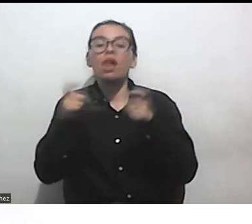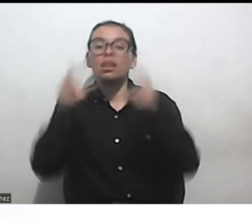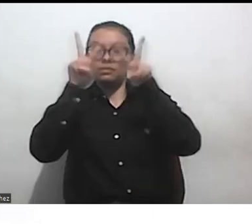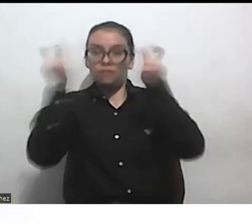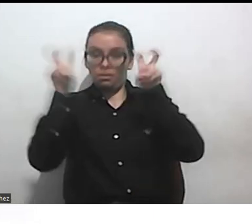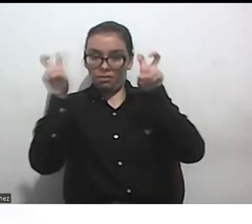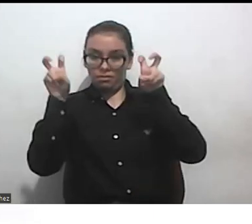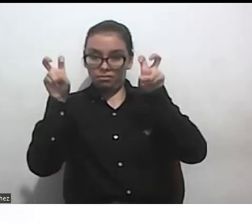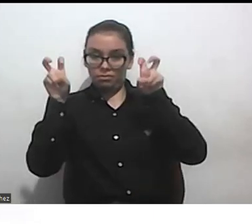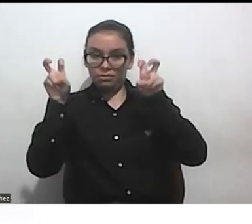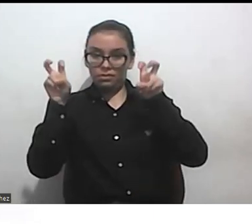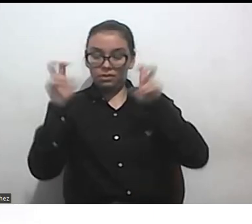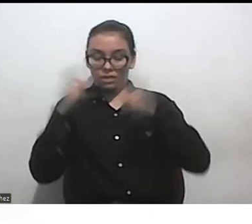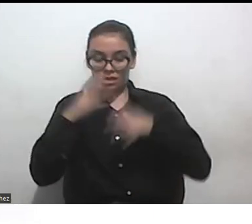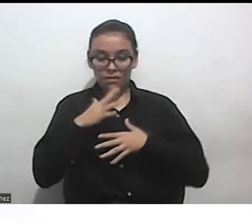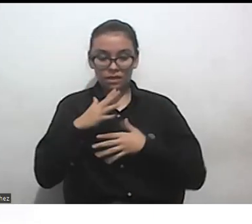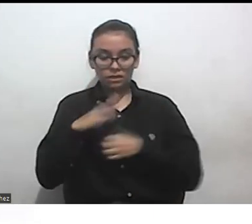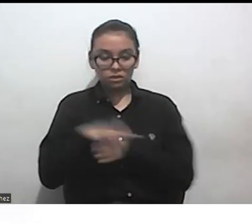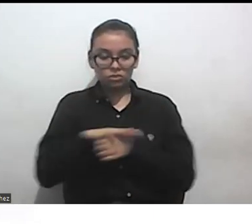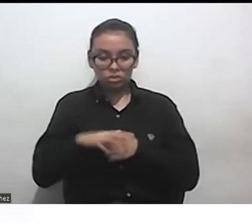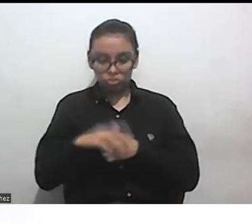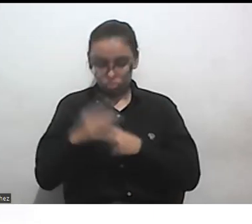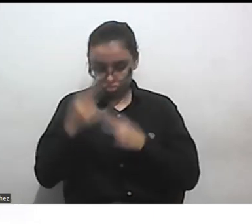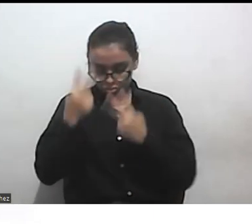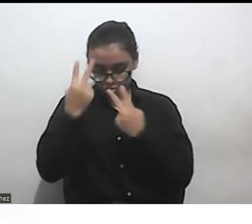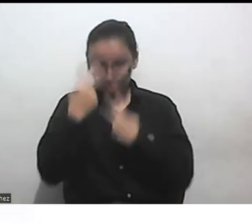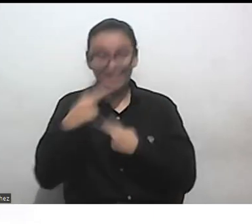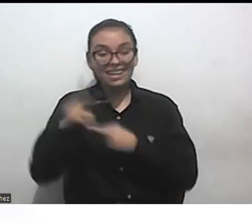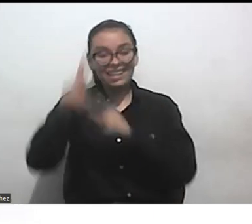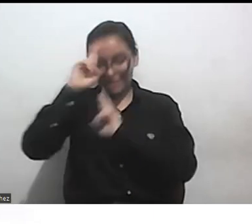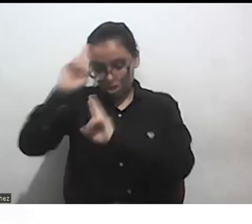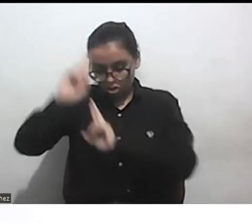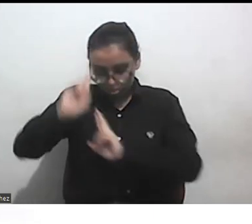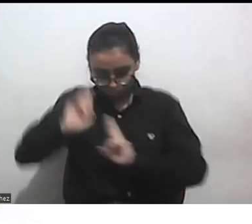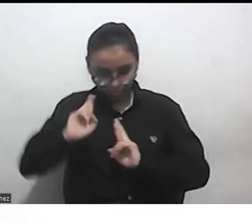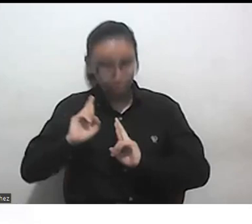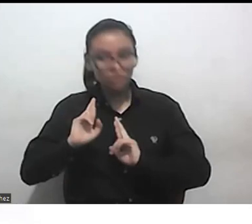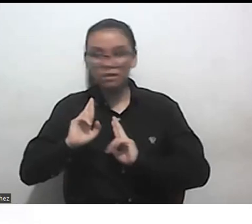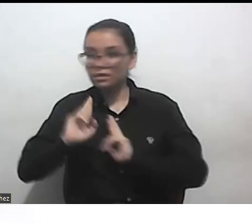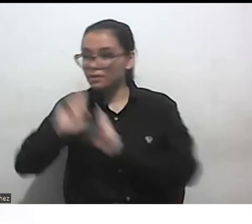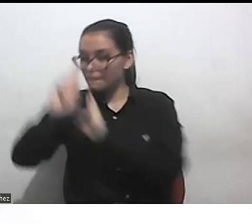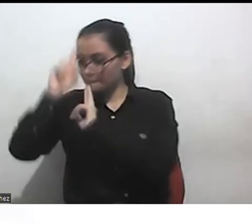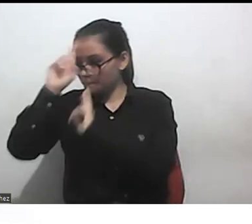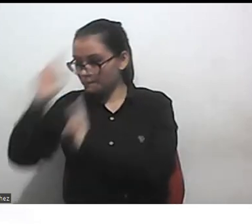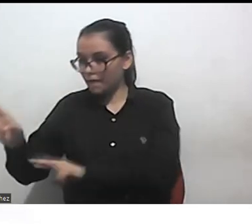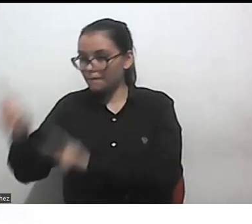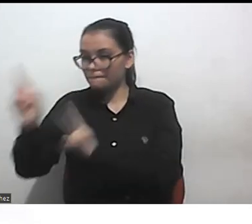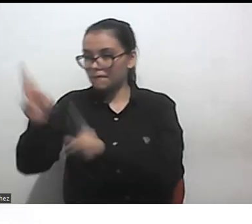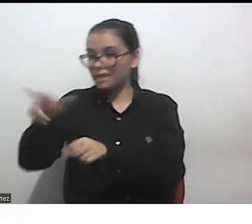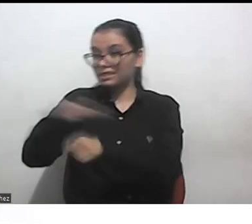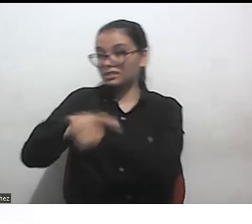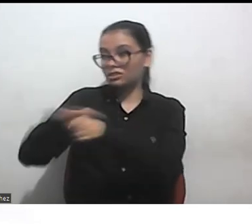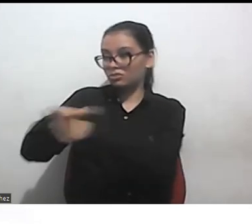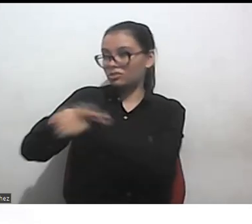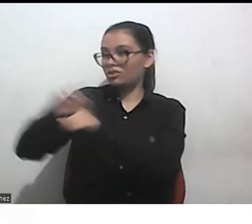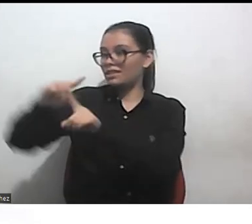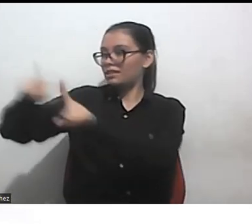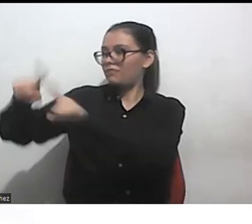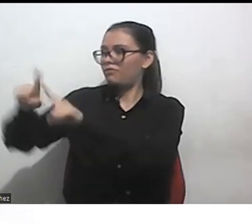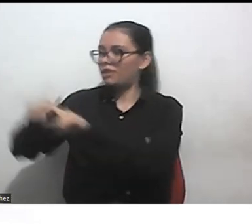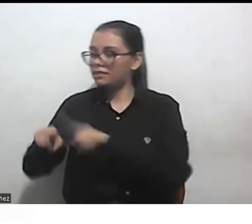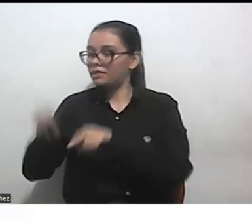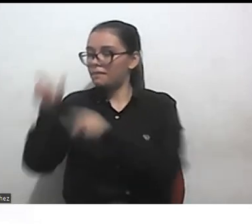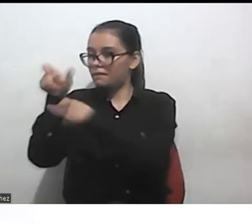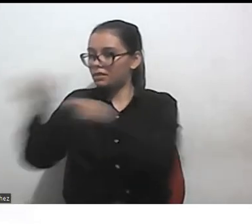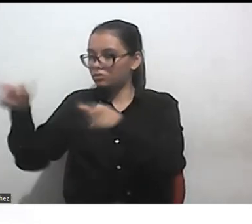en que reconocen mutuamente de que hay diferencias en las vivencias de haber sido una persona con discapacidad